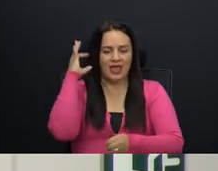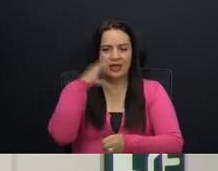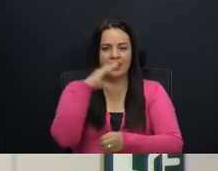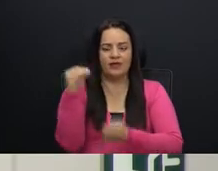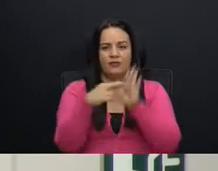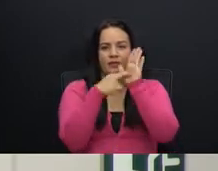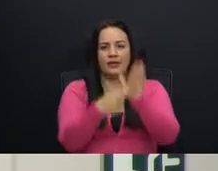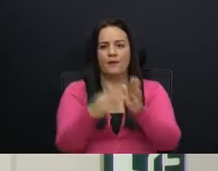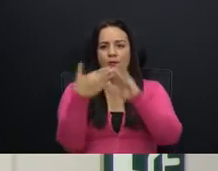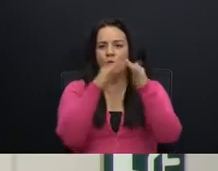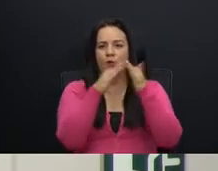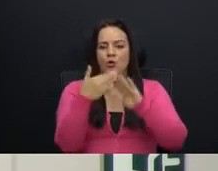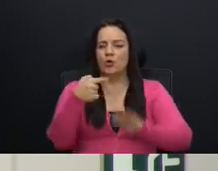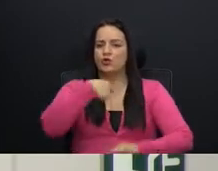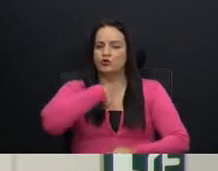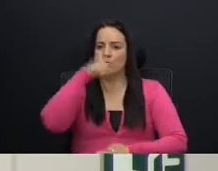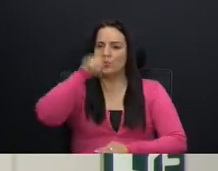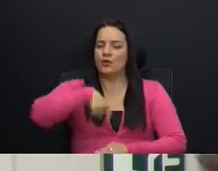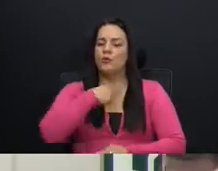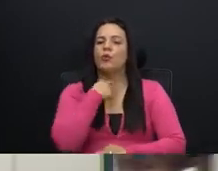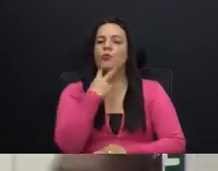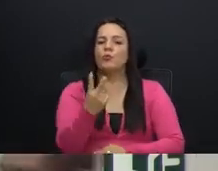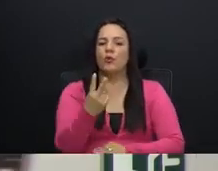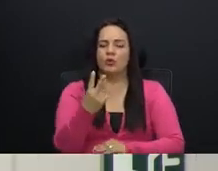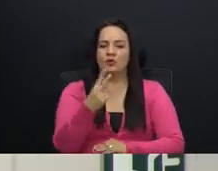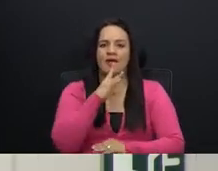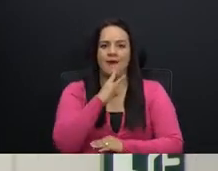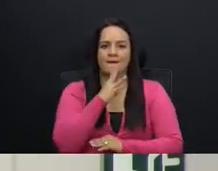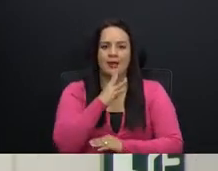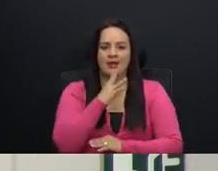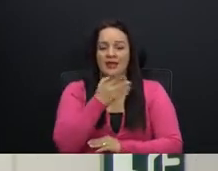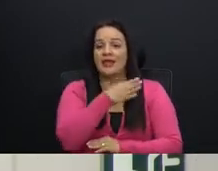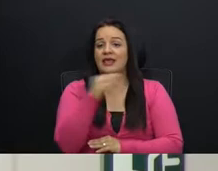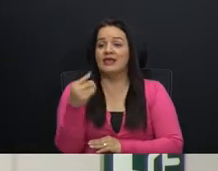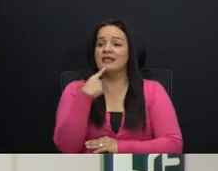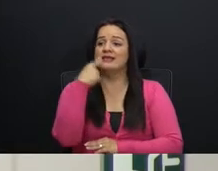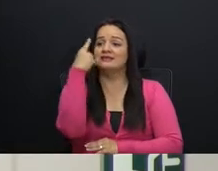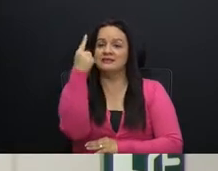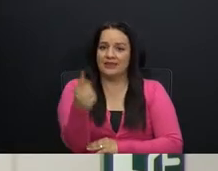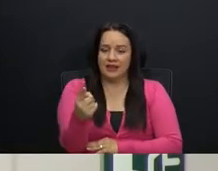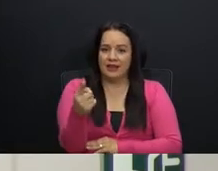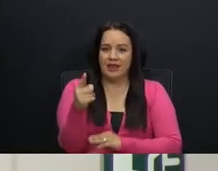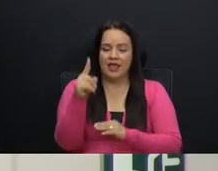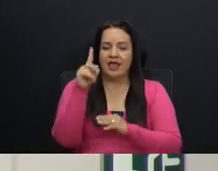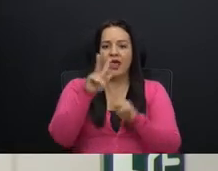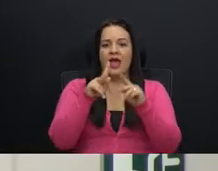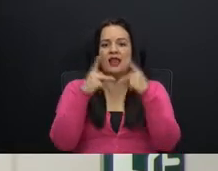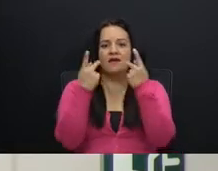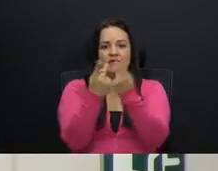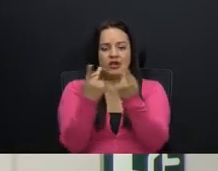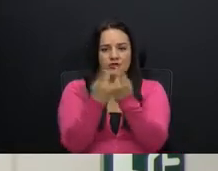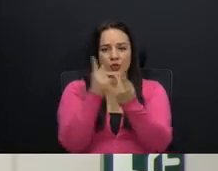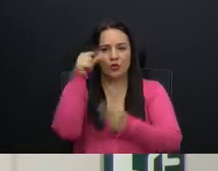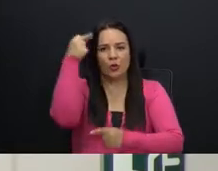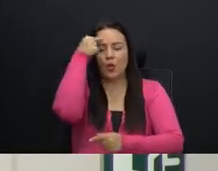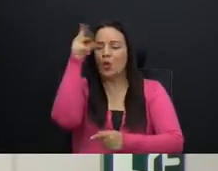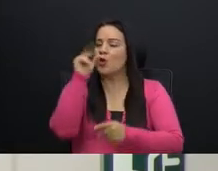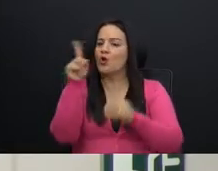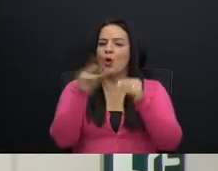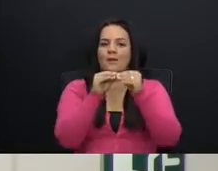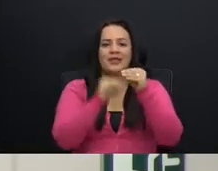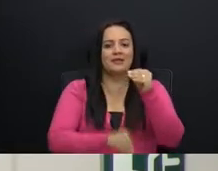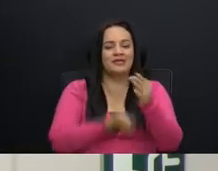siento obligado a alzar la voz y decirle a la fracción del gobierno que no minimicen, por favor, este grave